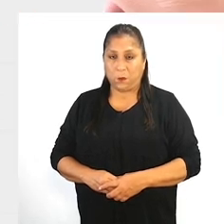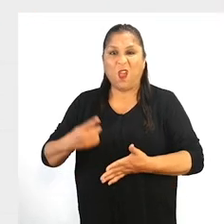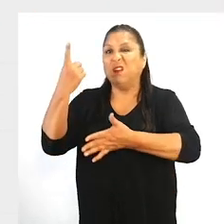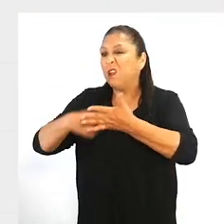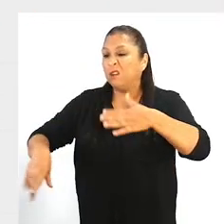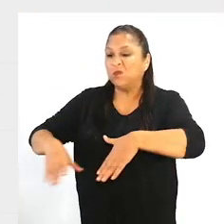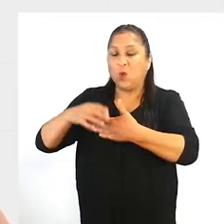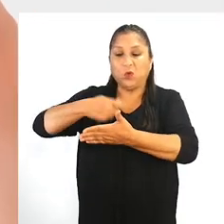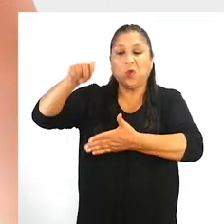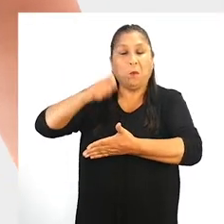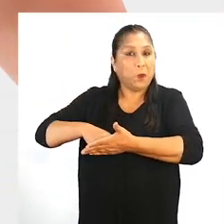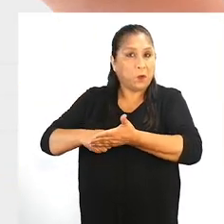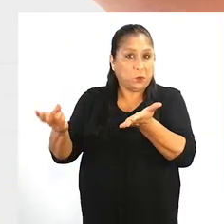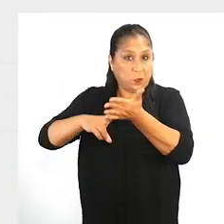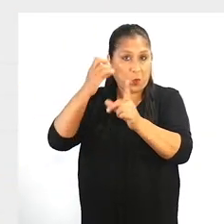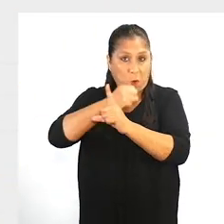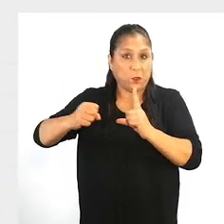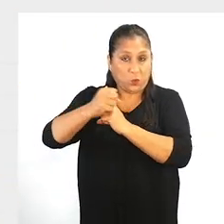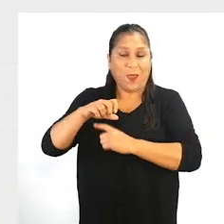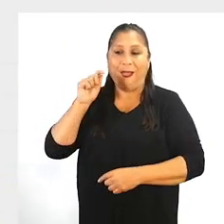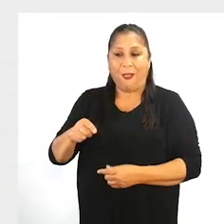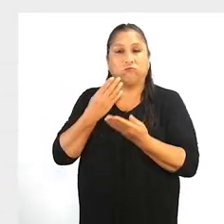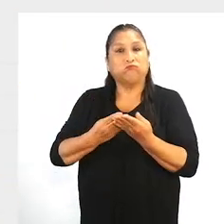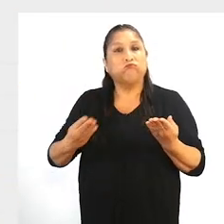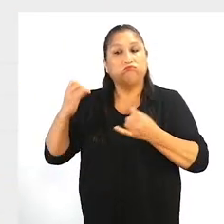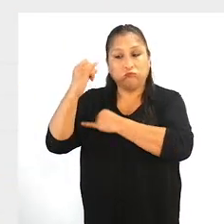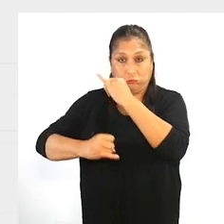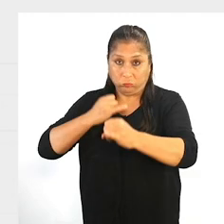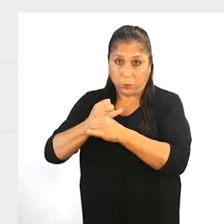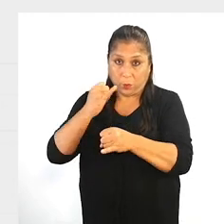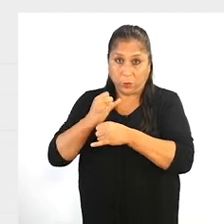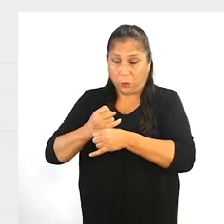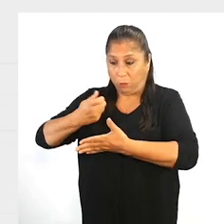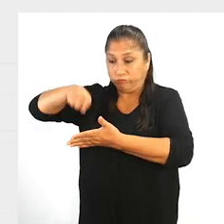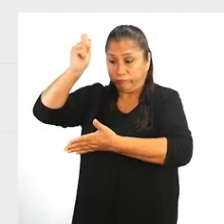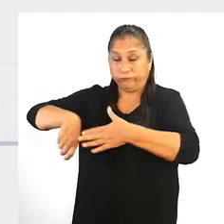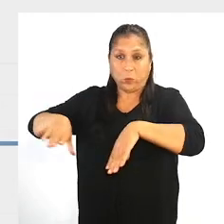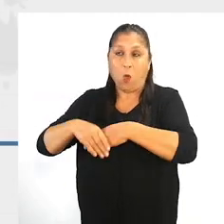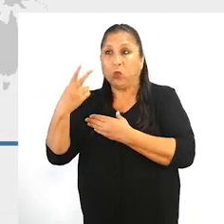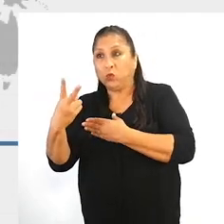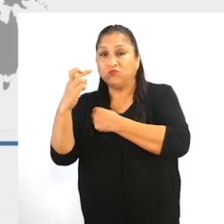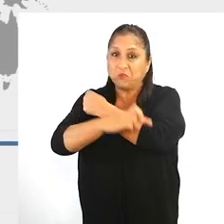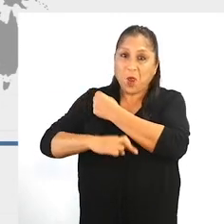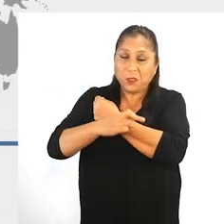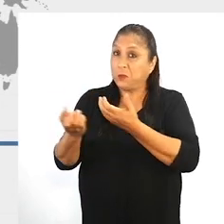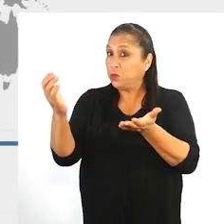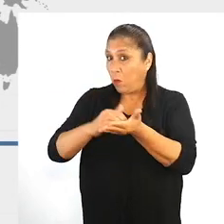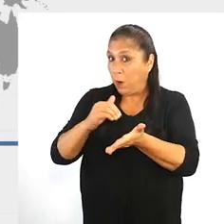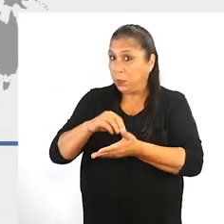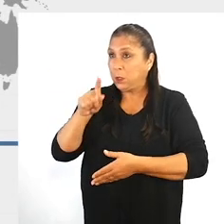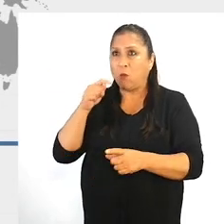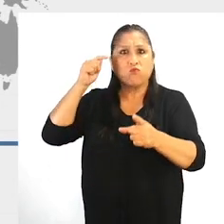¿Qué son los convenios de seguridad social? Son instrumentos internacionales suscritos entre dos o más estados parte